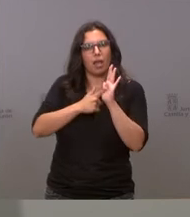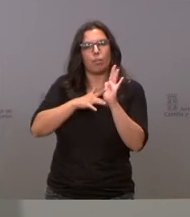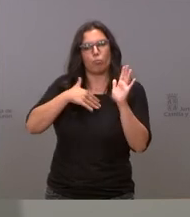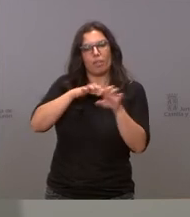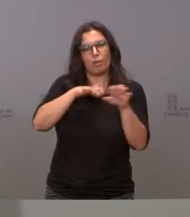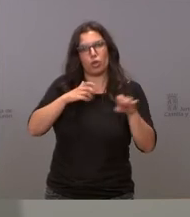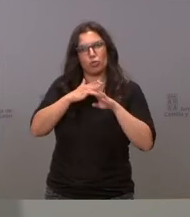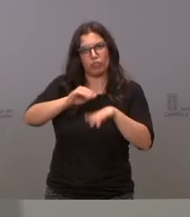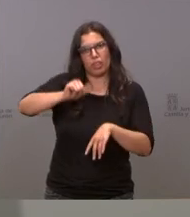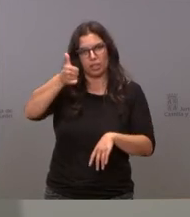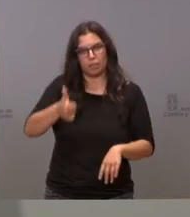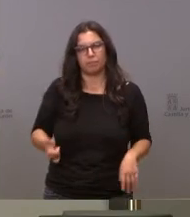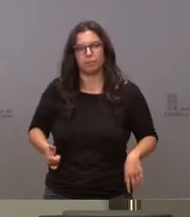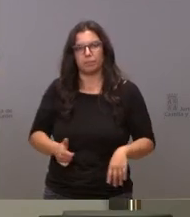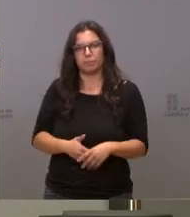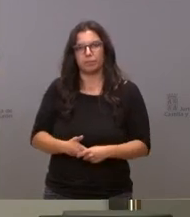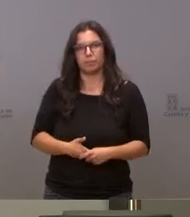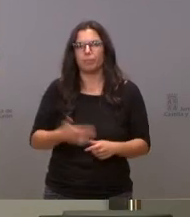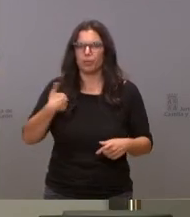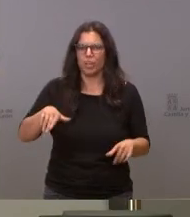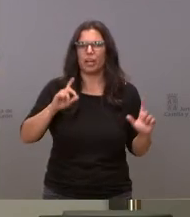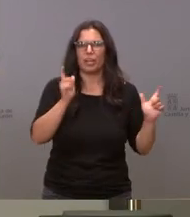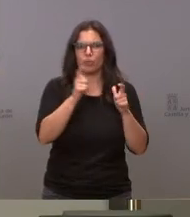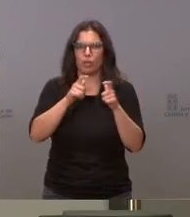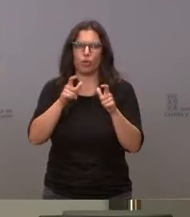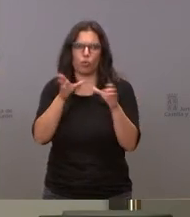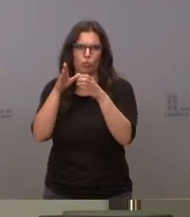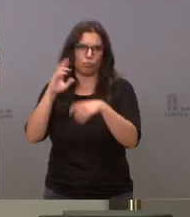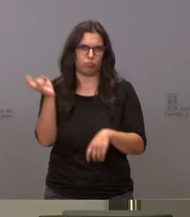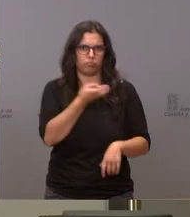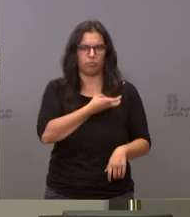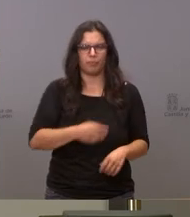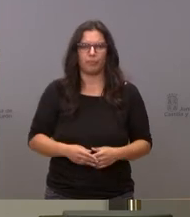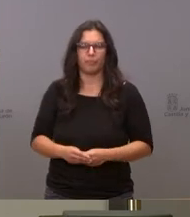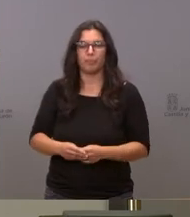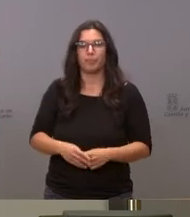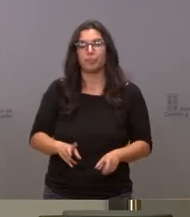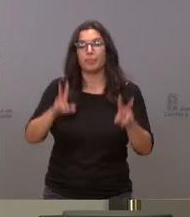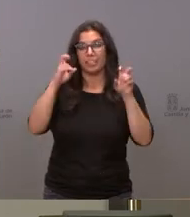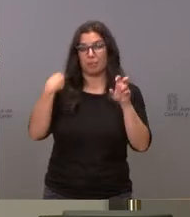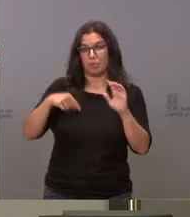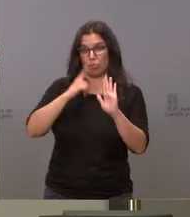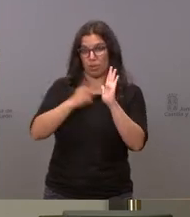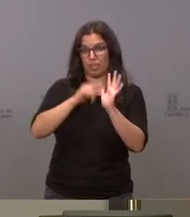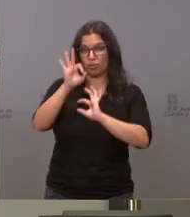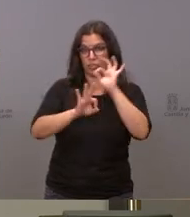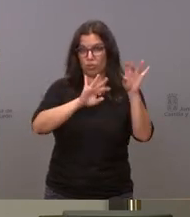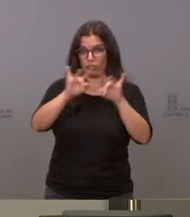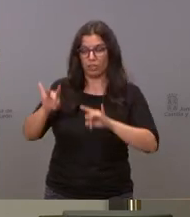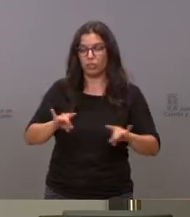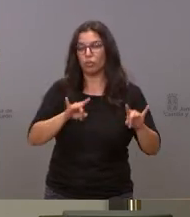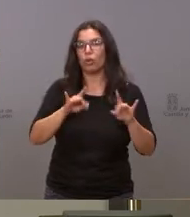mayoría suficiente pero nos hemos reunido con varios grupos si en relación con esta misma ley en qué situación se